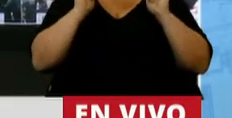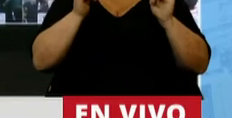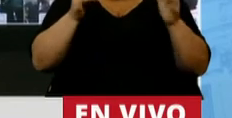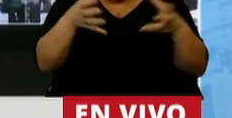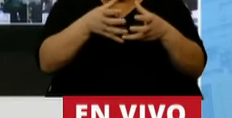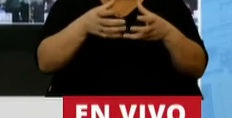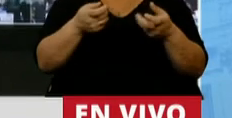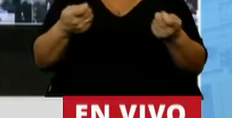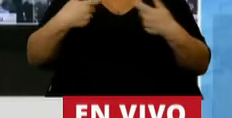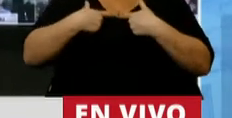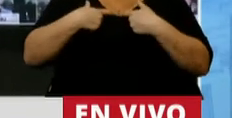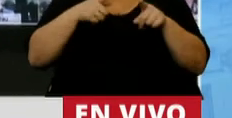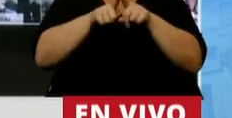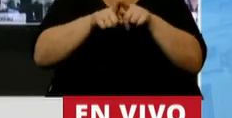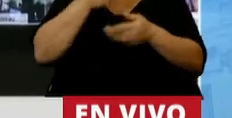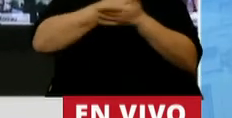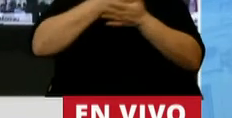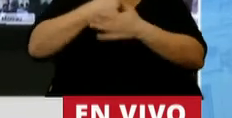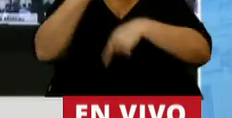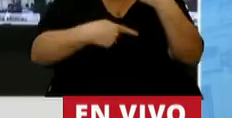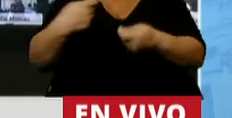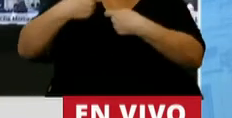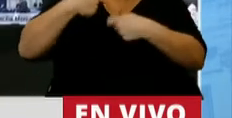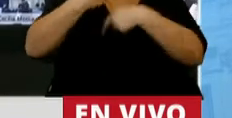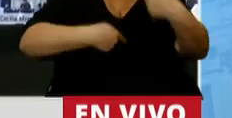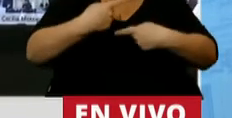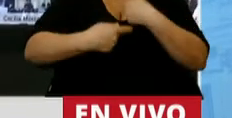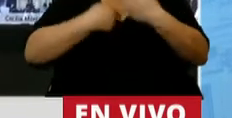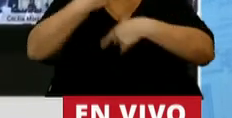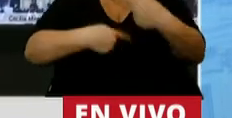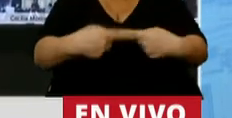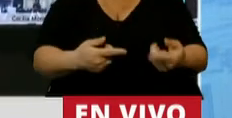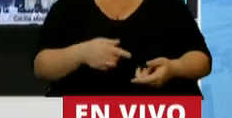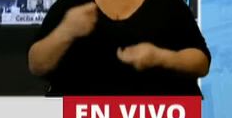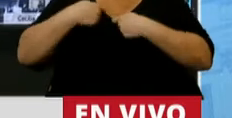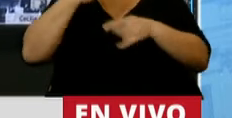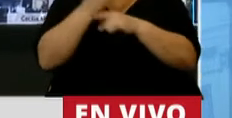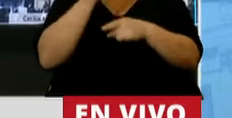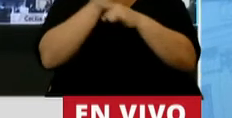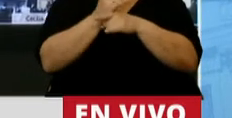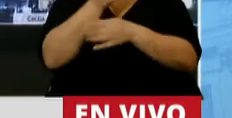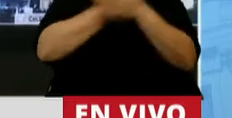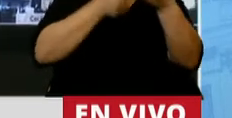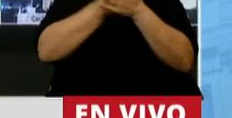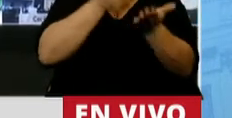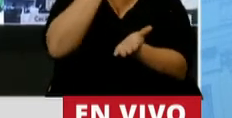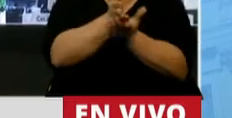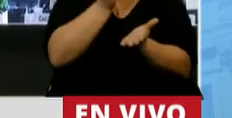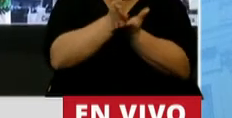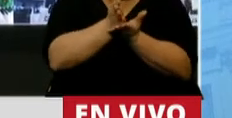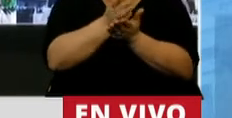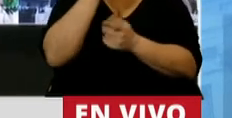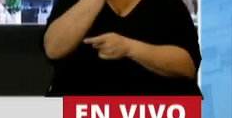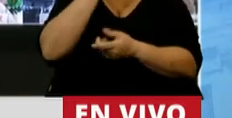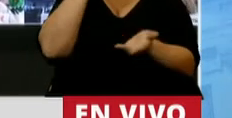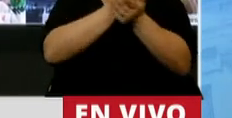juventud, nos instó a perseguir, nos instó a transgredir, nos instó a seguir siempre en la pelea por los derechos y contra